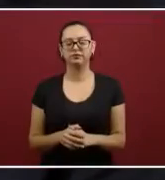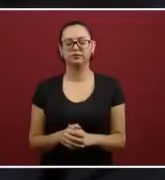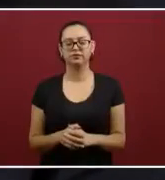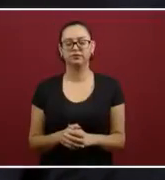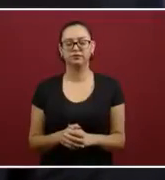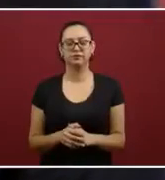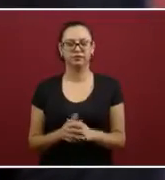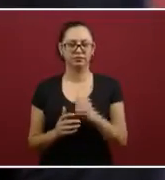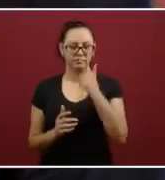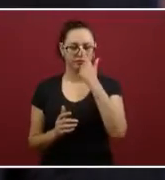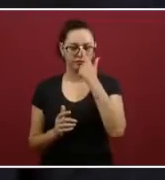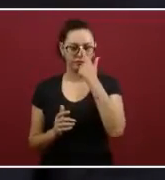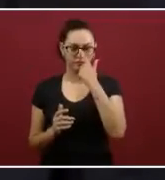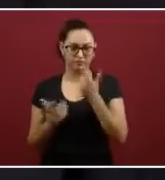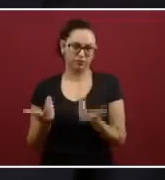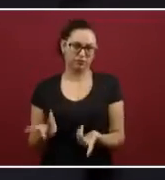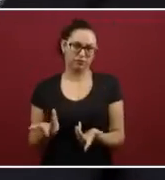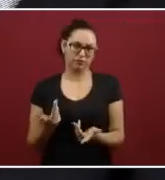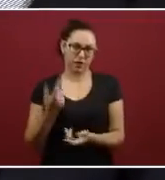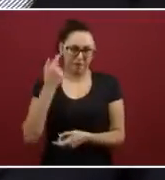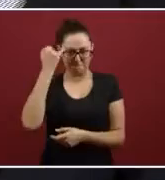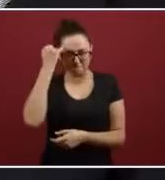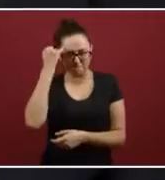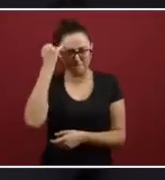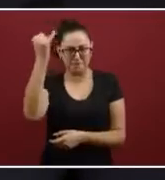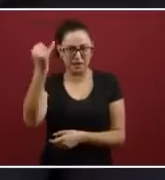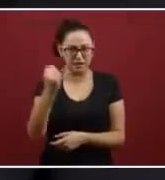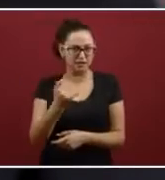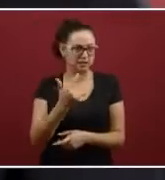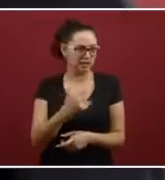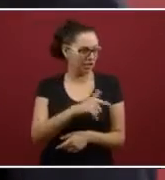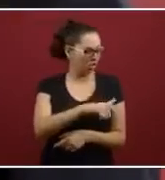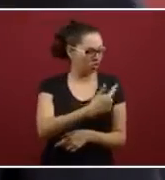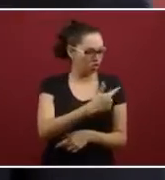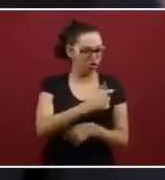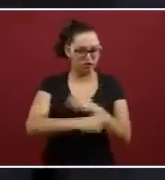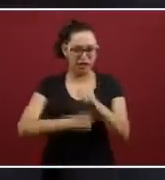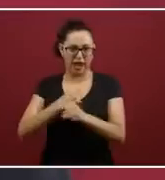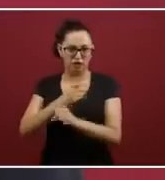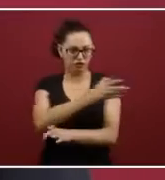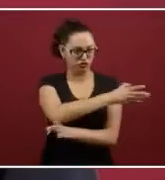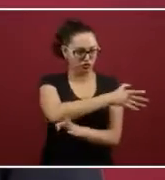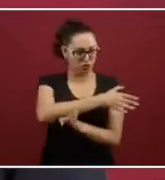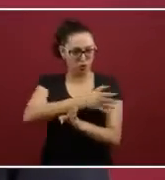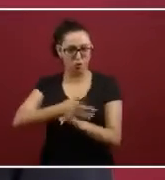en dos sexenios se condonaron 400 mil millones de pesos.